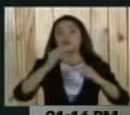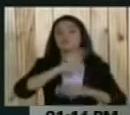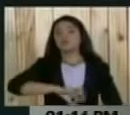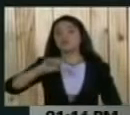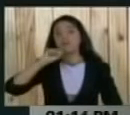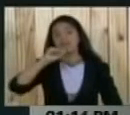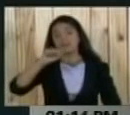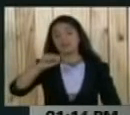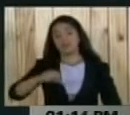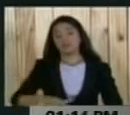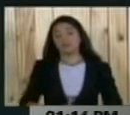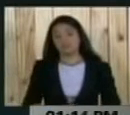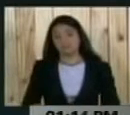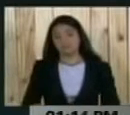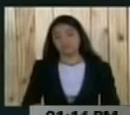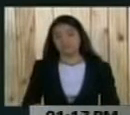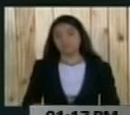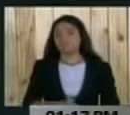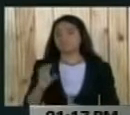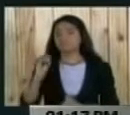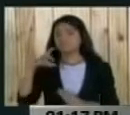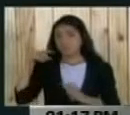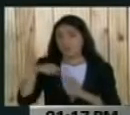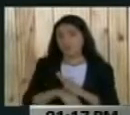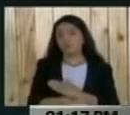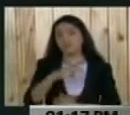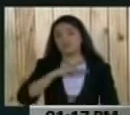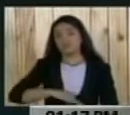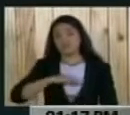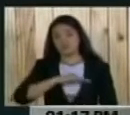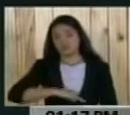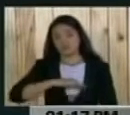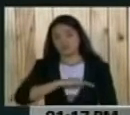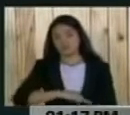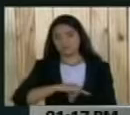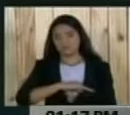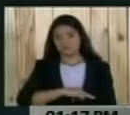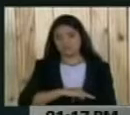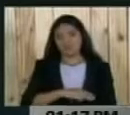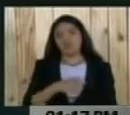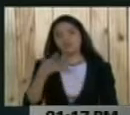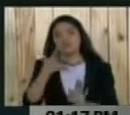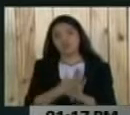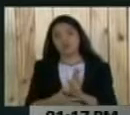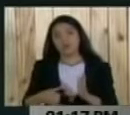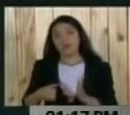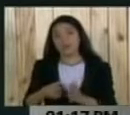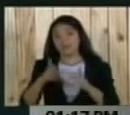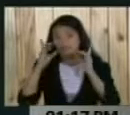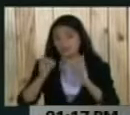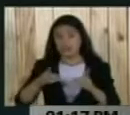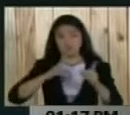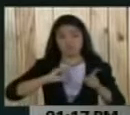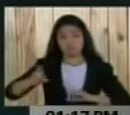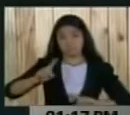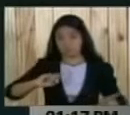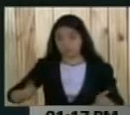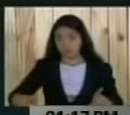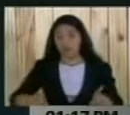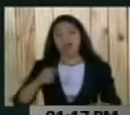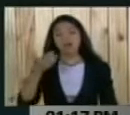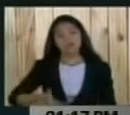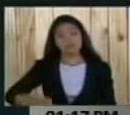en lo territorial, con la profundización de las misiones y grandes misiones como parte del golpe de Timón. También expresó que era